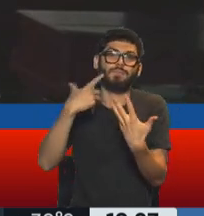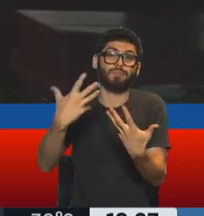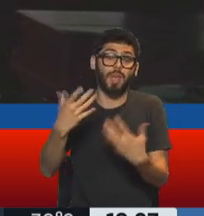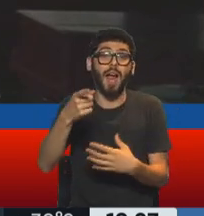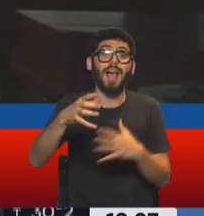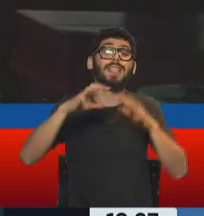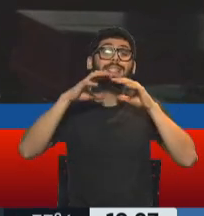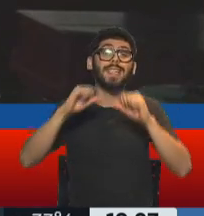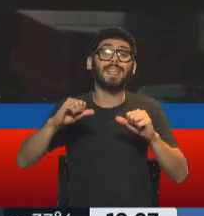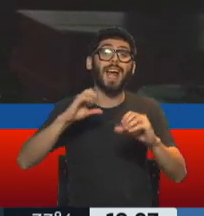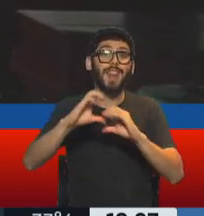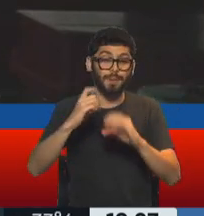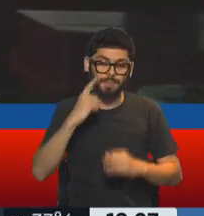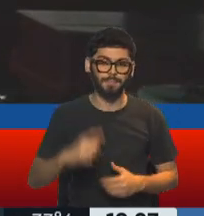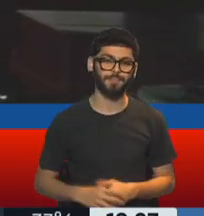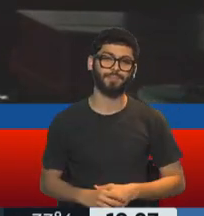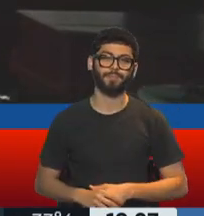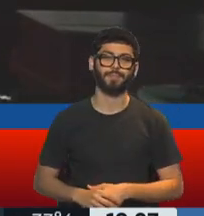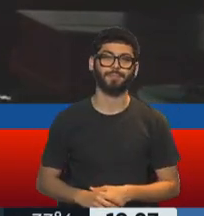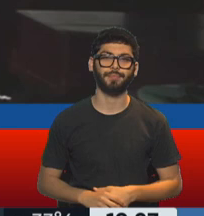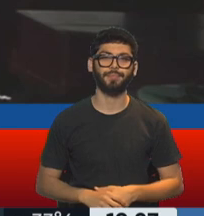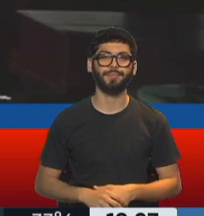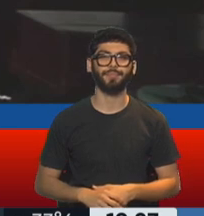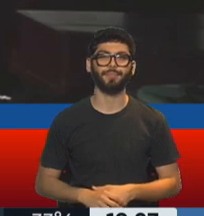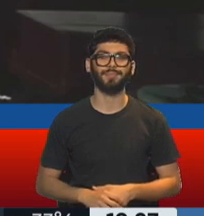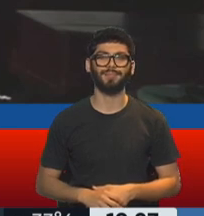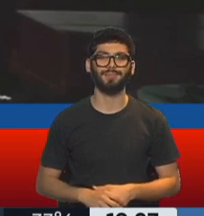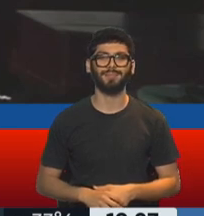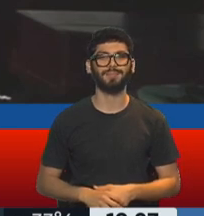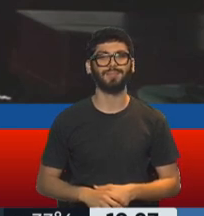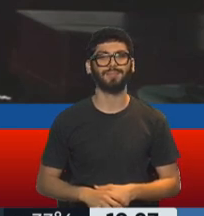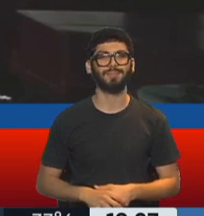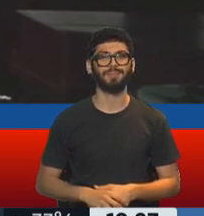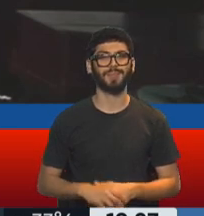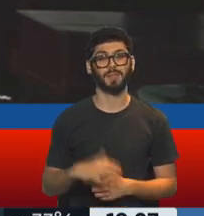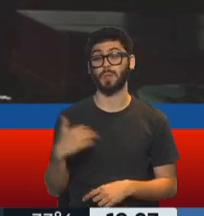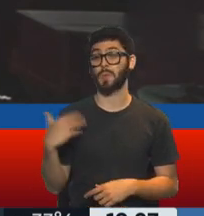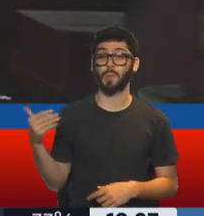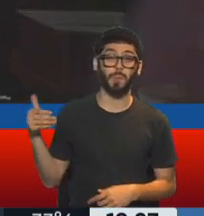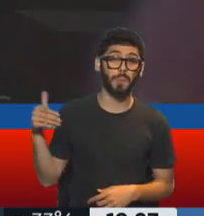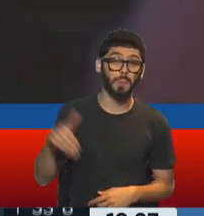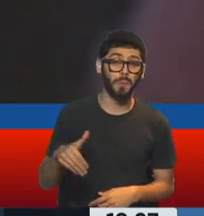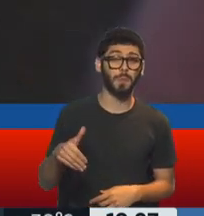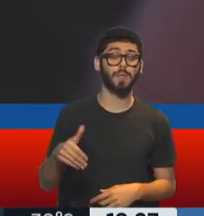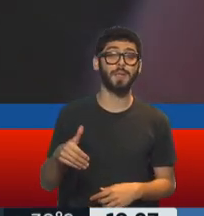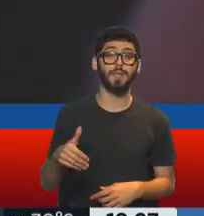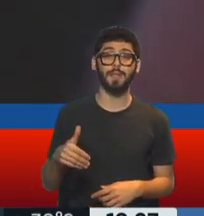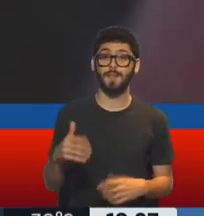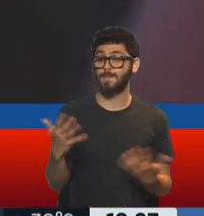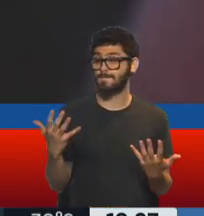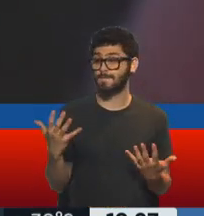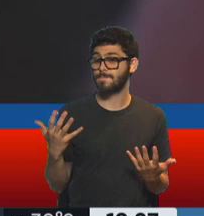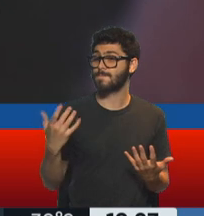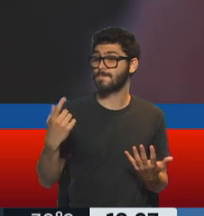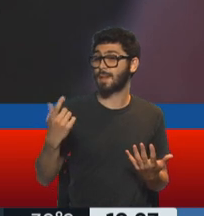Escuchamos a la secretaria de medios. Estaba convencido de venir acá después de apenas unos